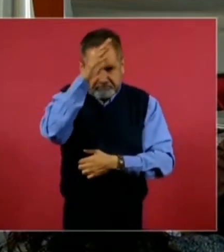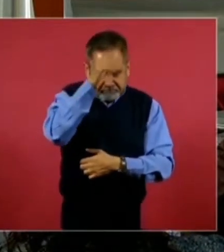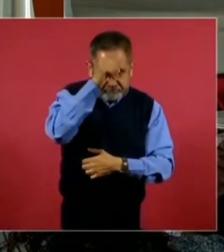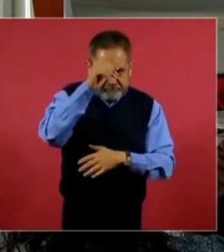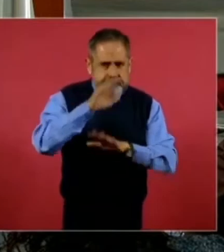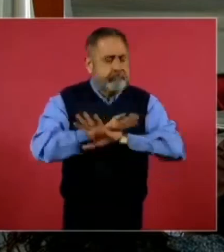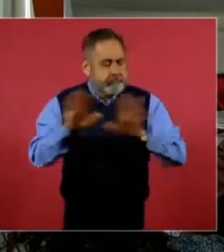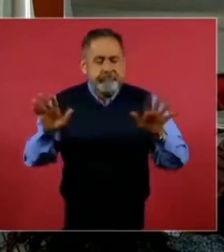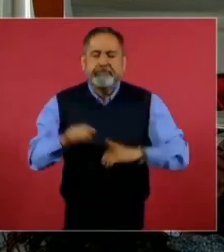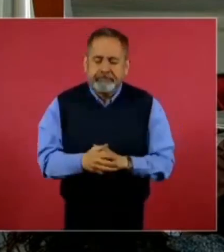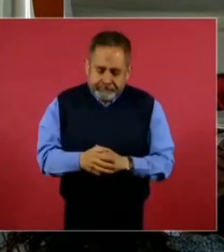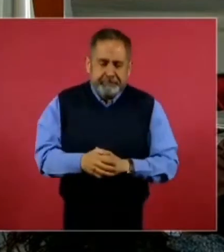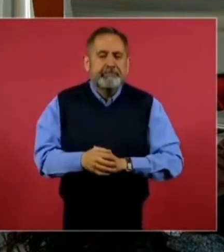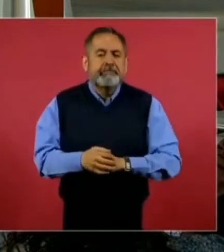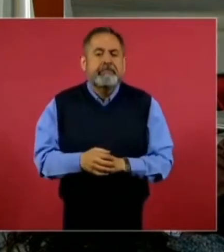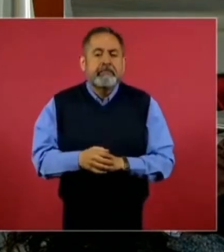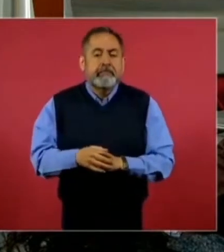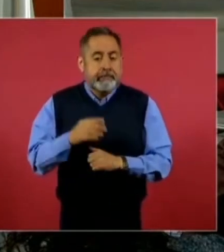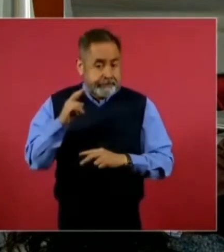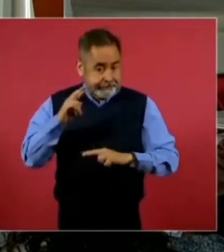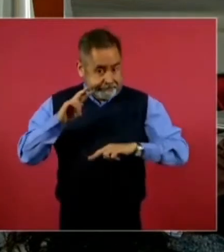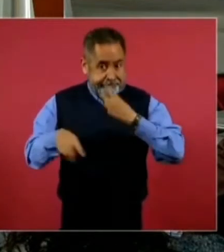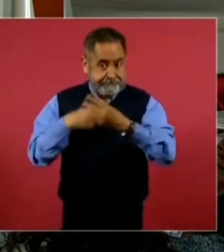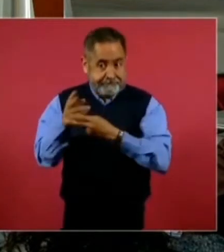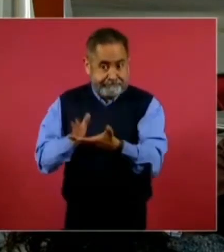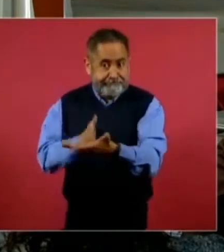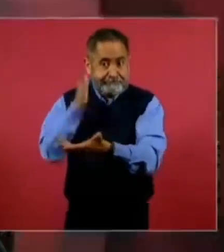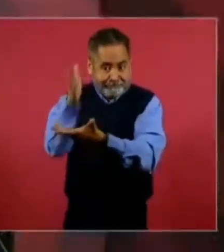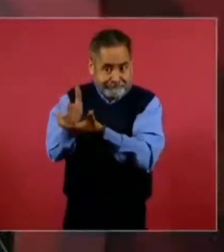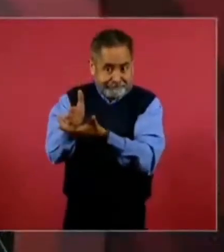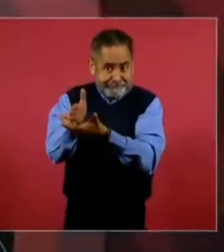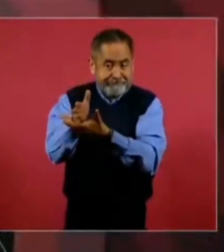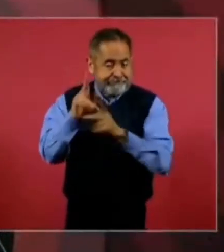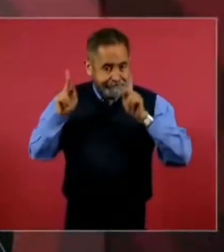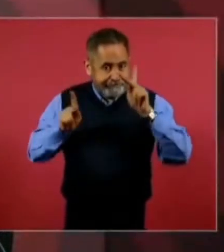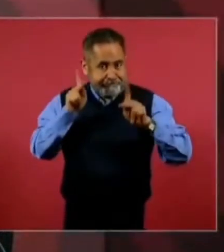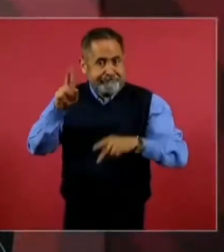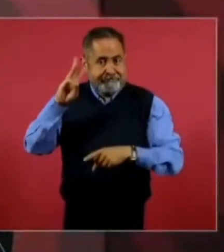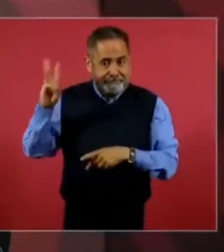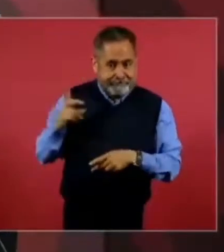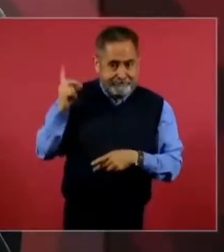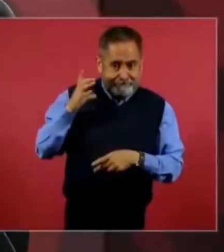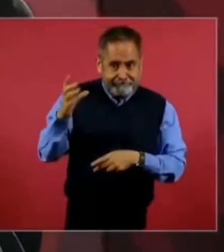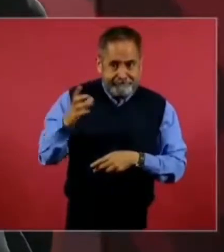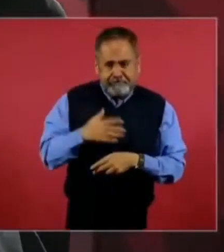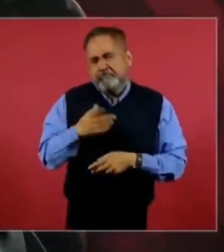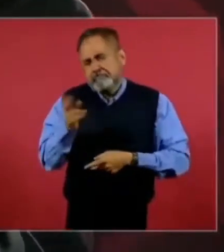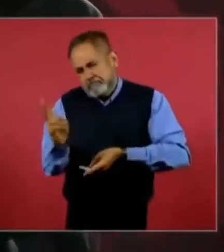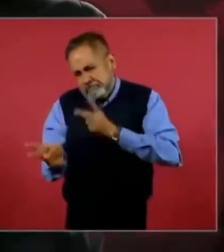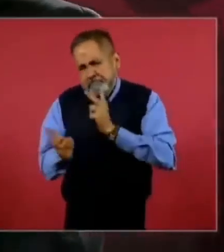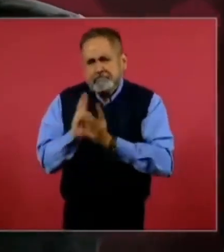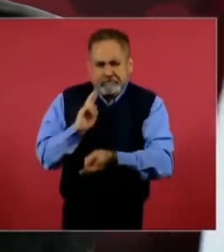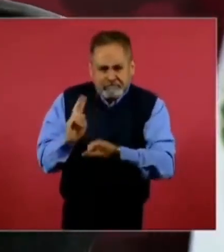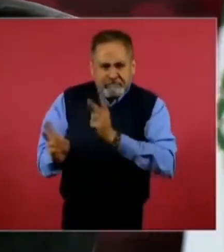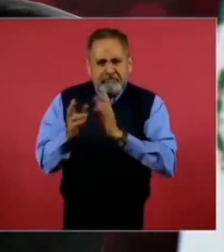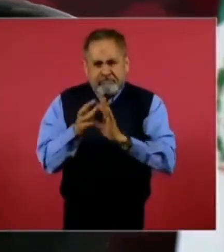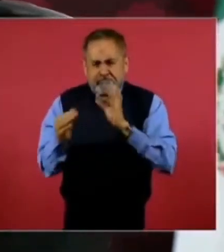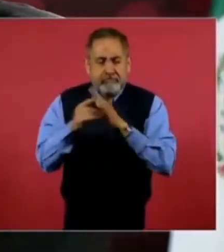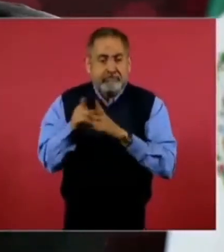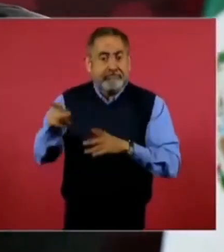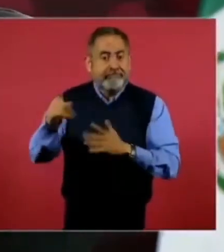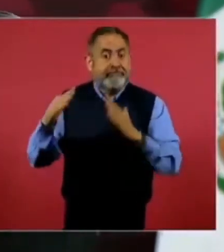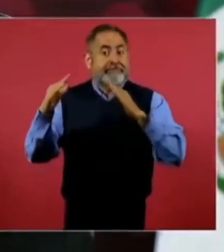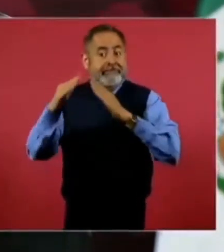Y entonces, en esa visita hablamos en la Casa